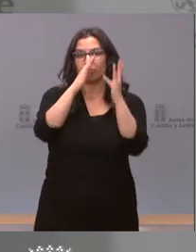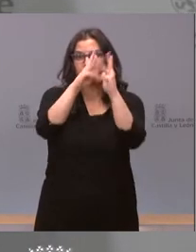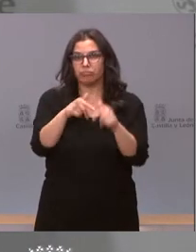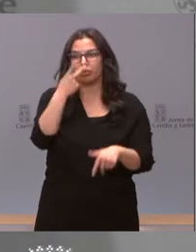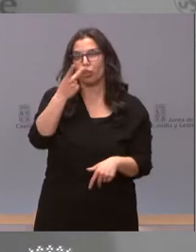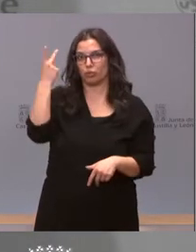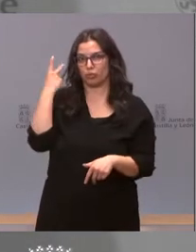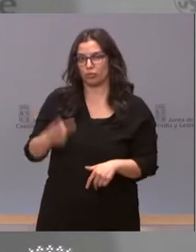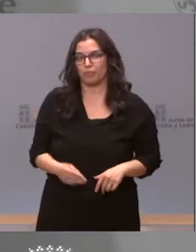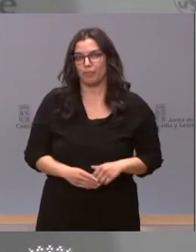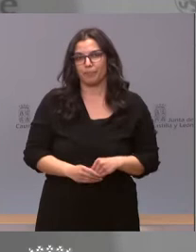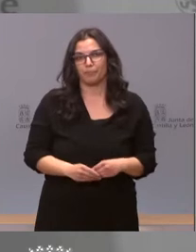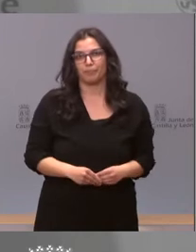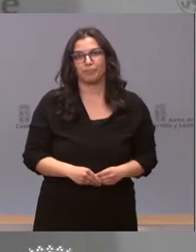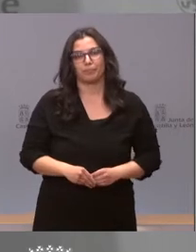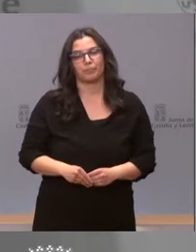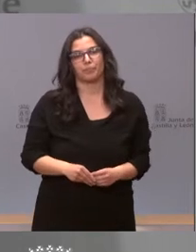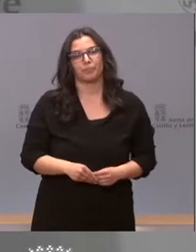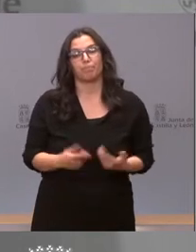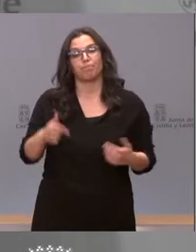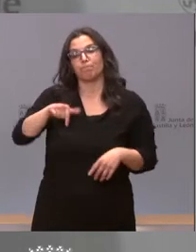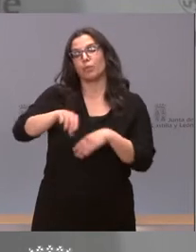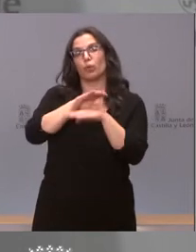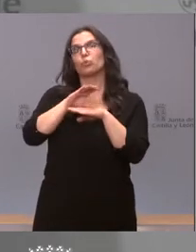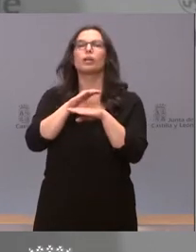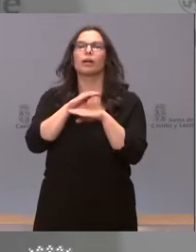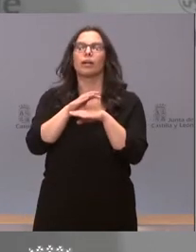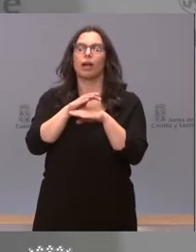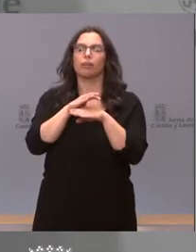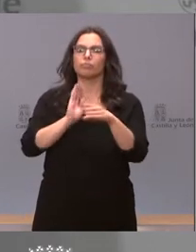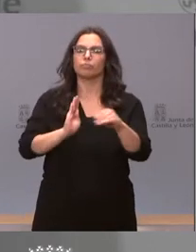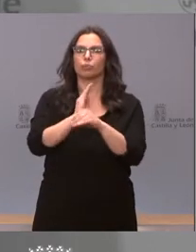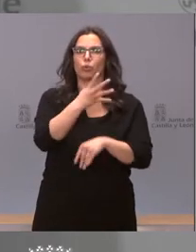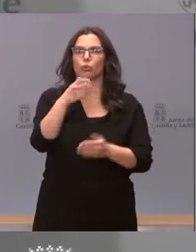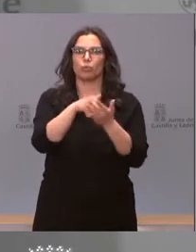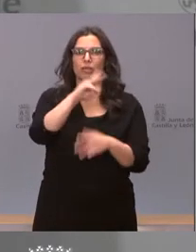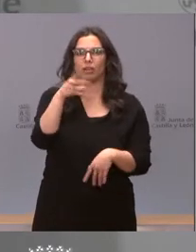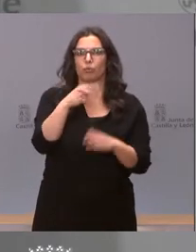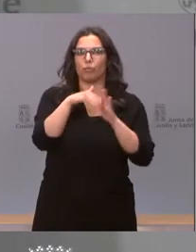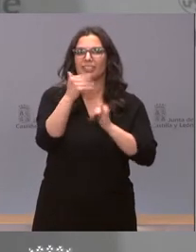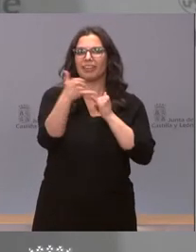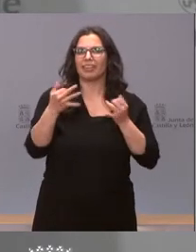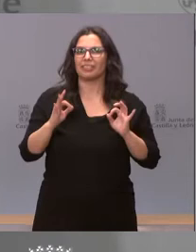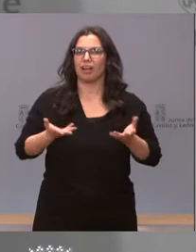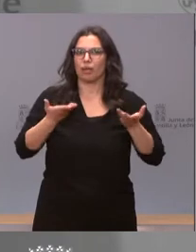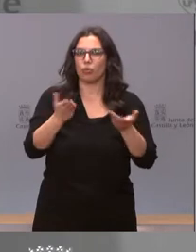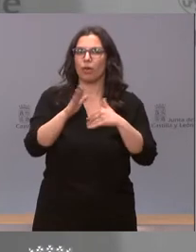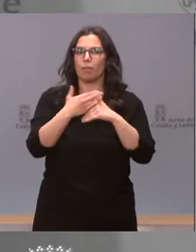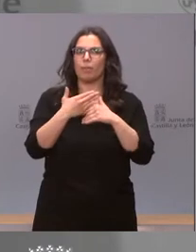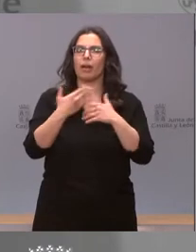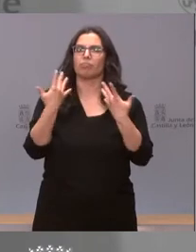anterior. Esta consejería va a destinar más de 400.000 euros en líneas de ayudas para la integración de personas